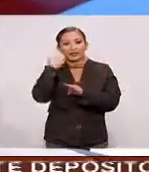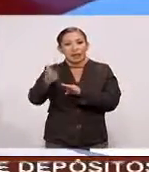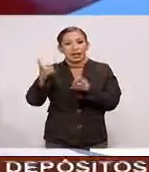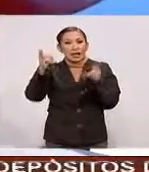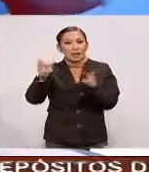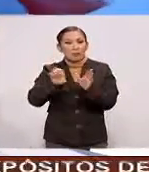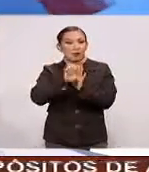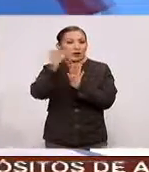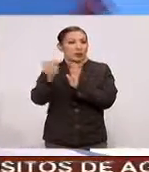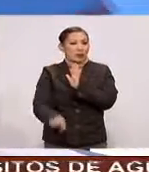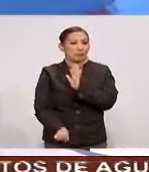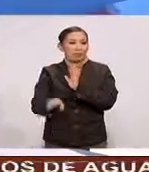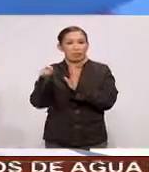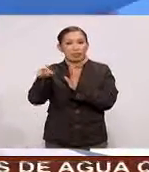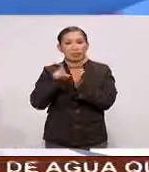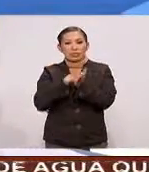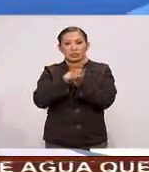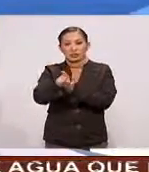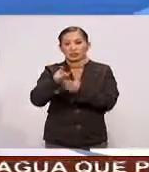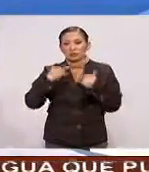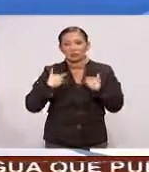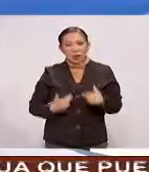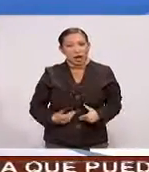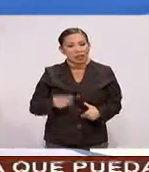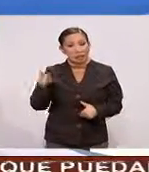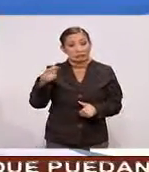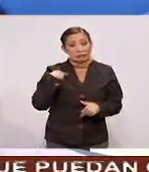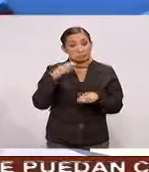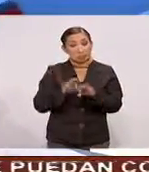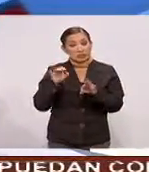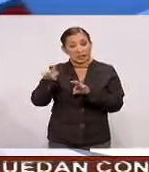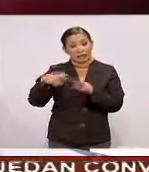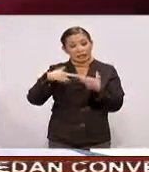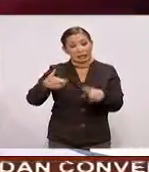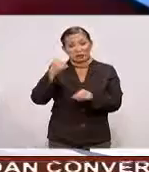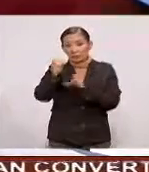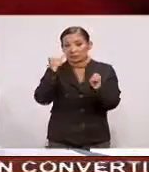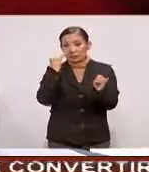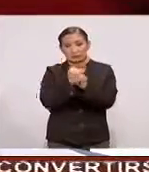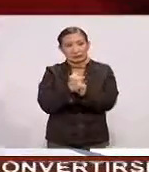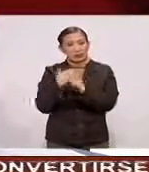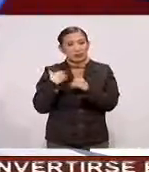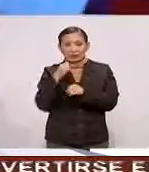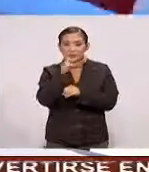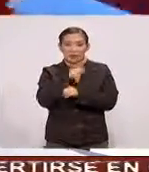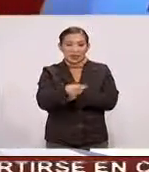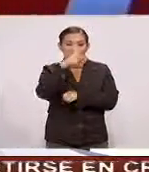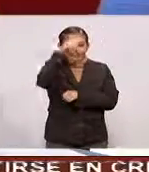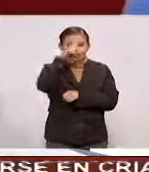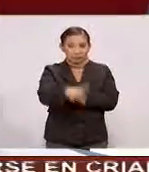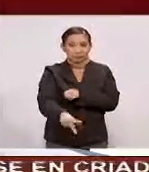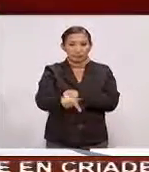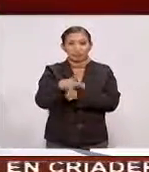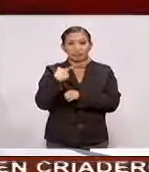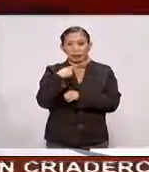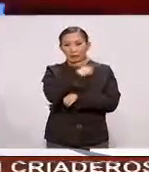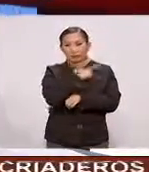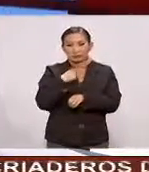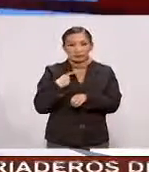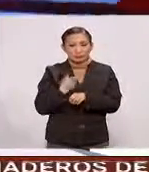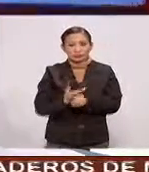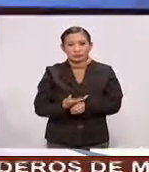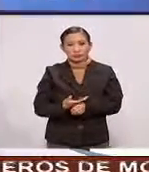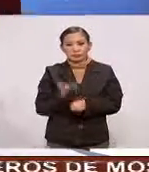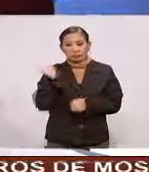abordar Como son Los derechos humanos Un hito Dentro de las relaciones Internacionales Por supuesto Que México Debe estar muy